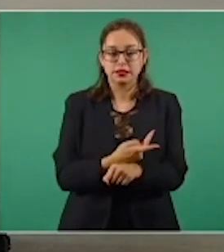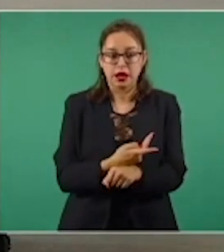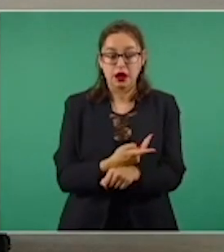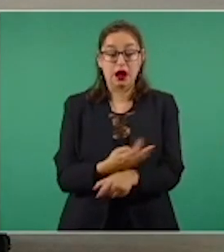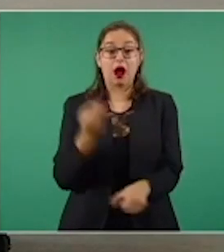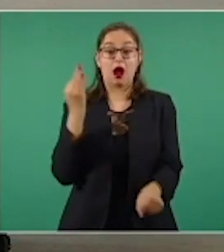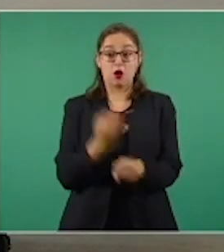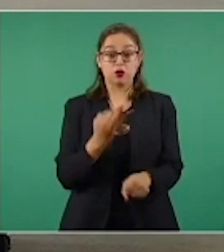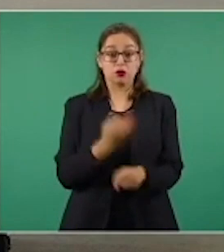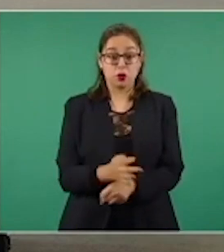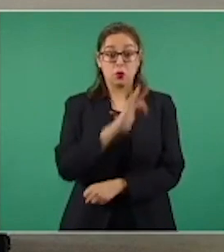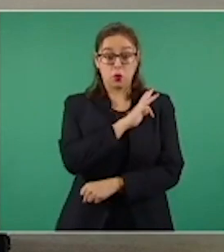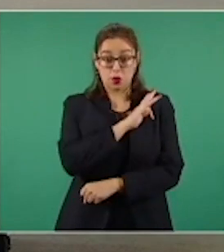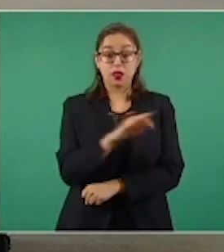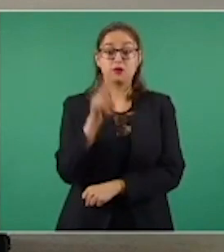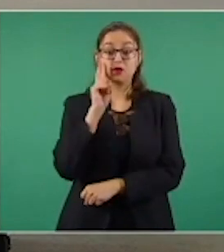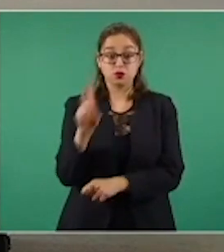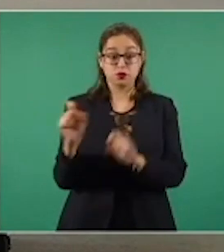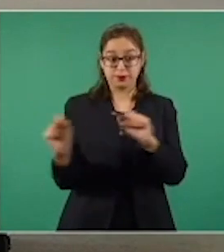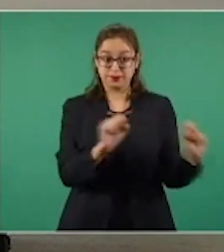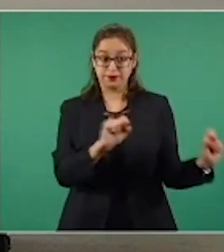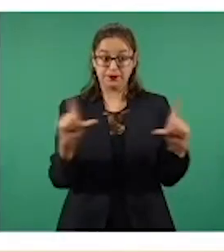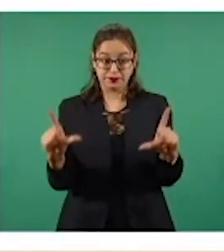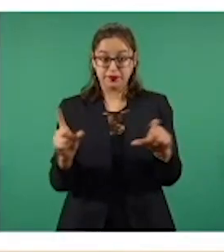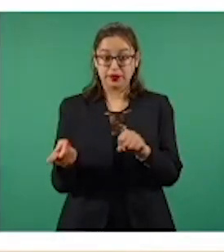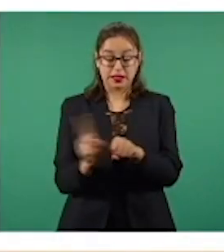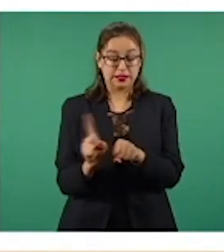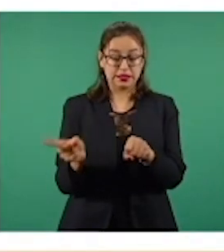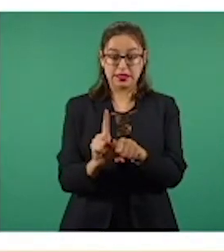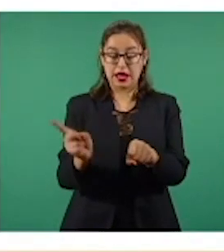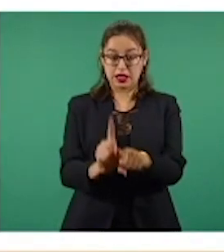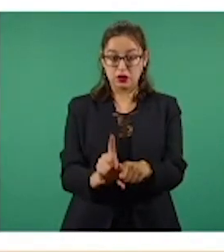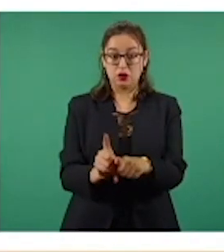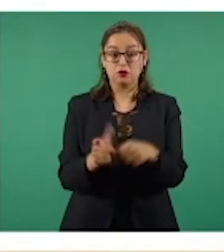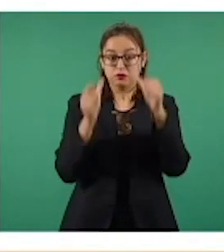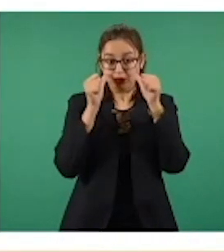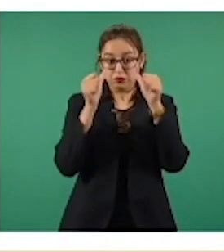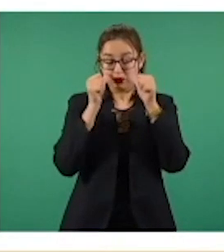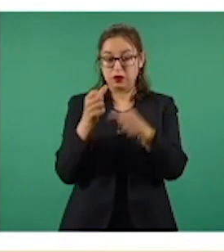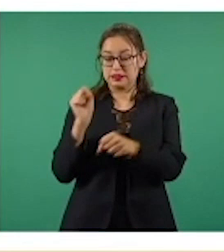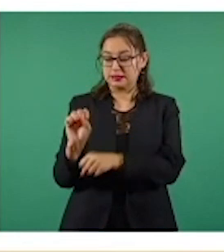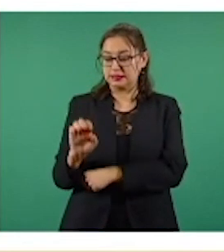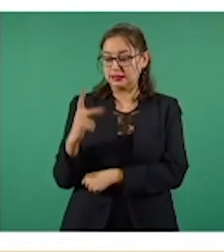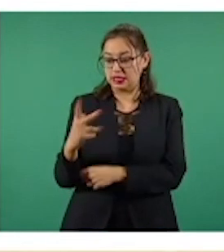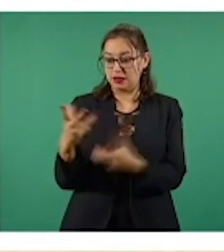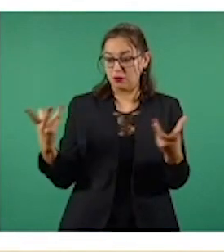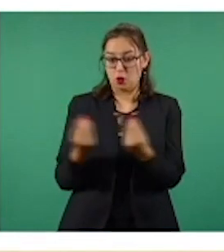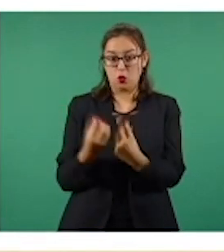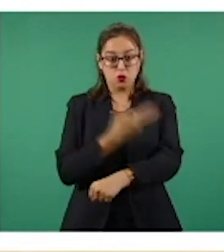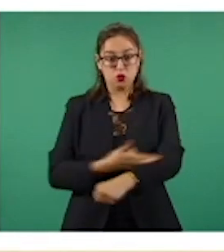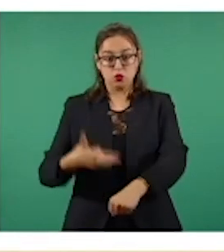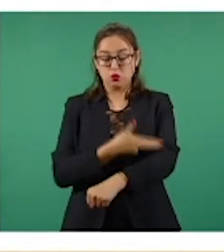el mandatario señaló que en el monitoreo que realizan diariamente en coordinación con la titular de la Secretaría de Educación Pública,